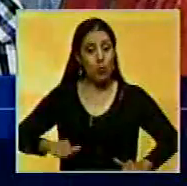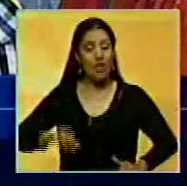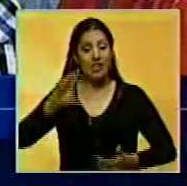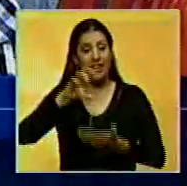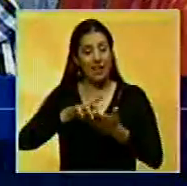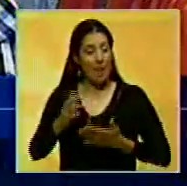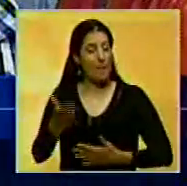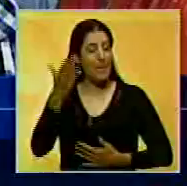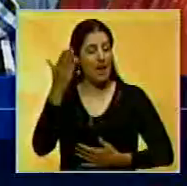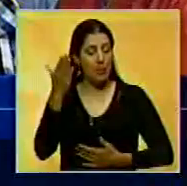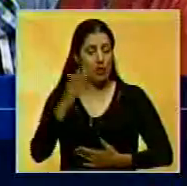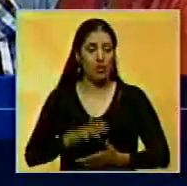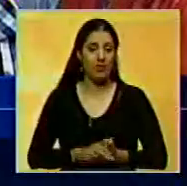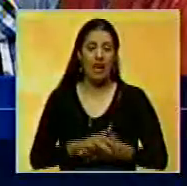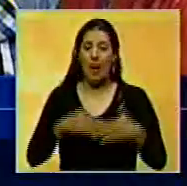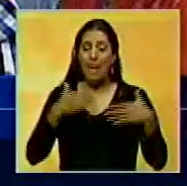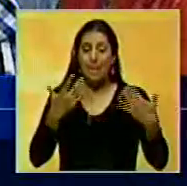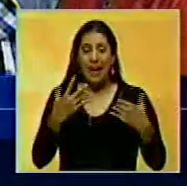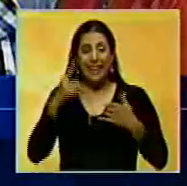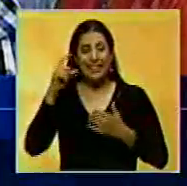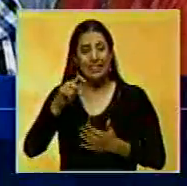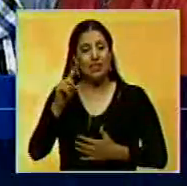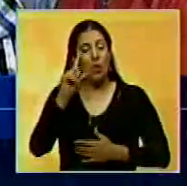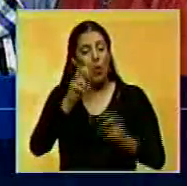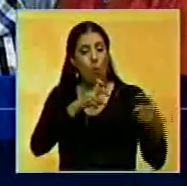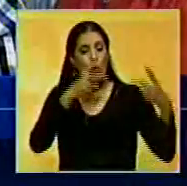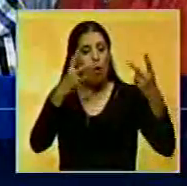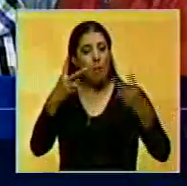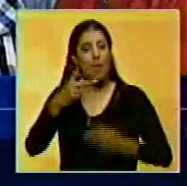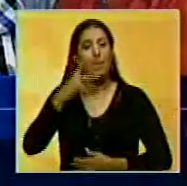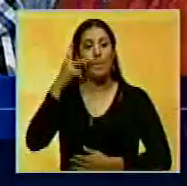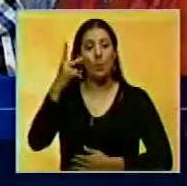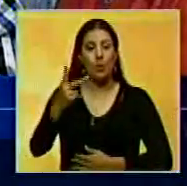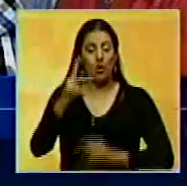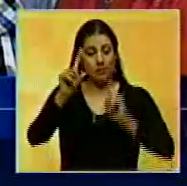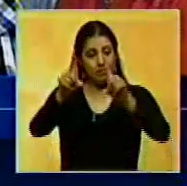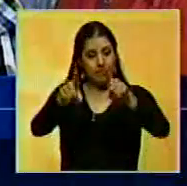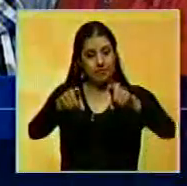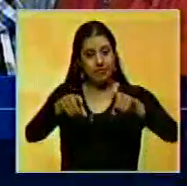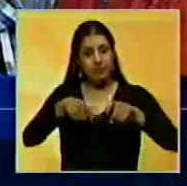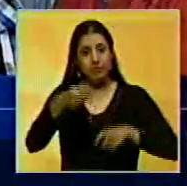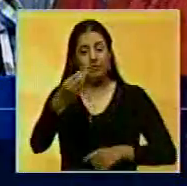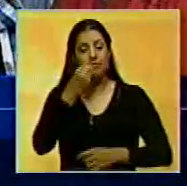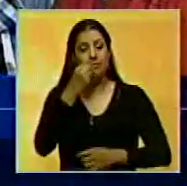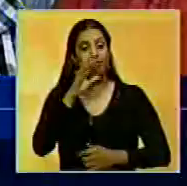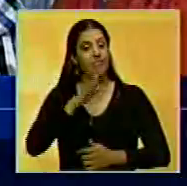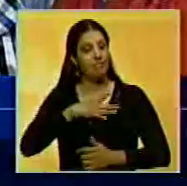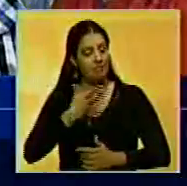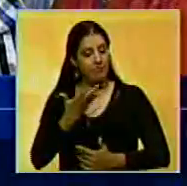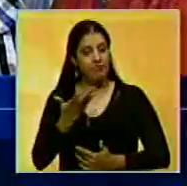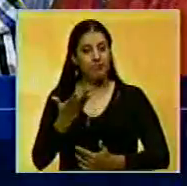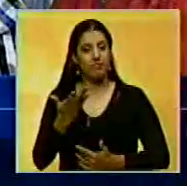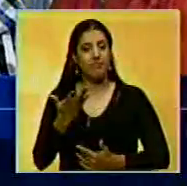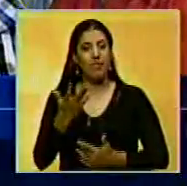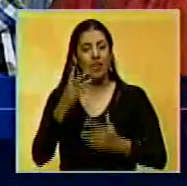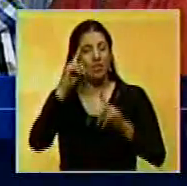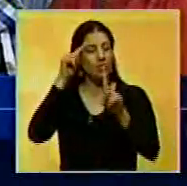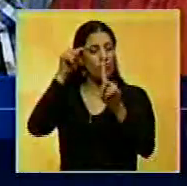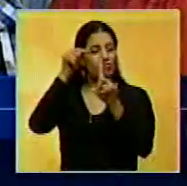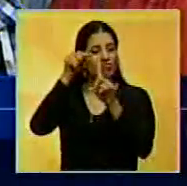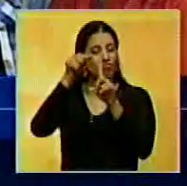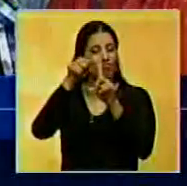fundamentalmente. Para eso se requiere una nueva política agroalimentaria que será puesta en